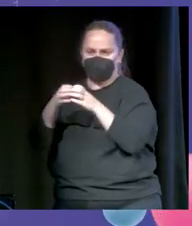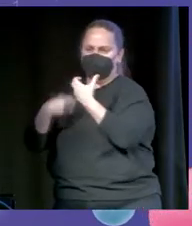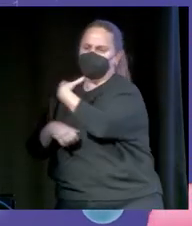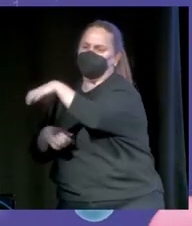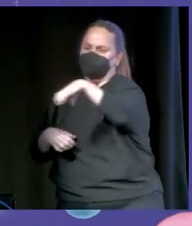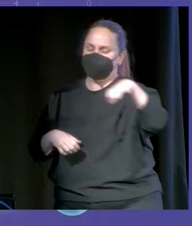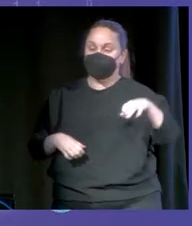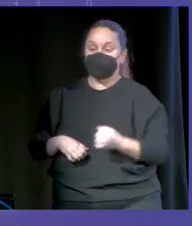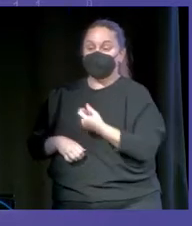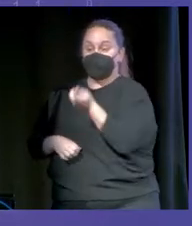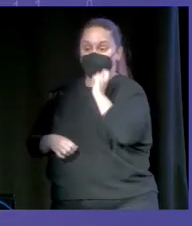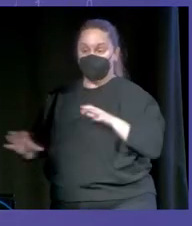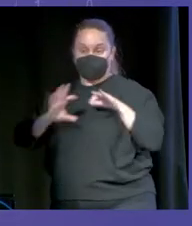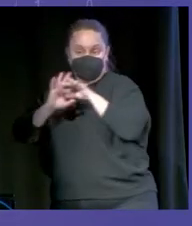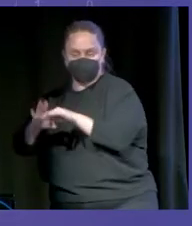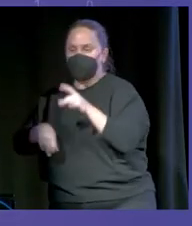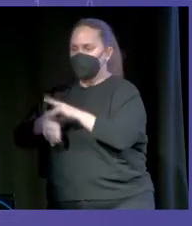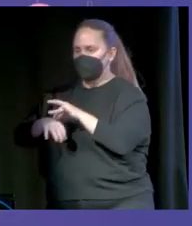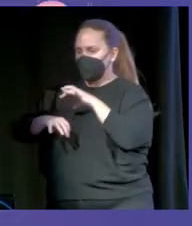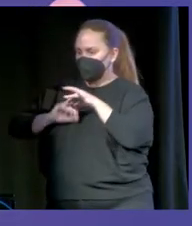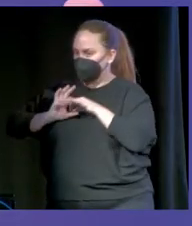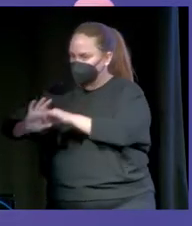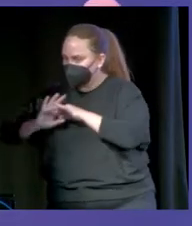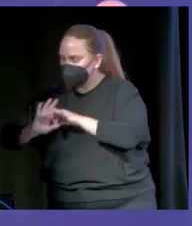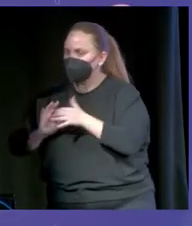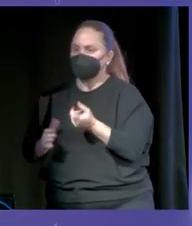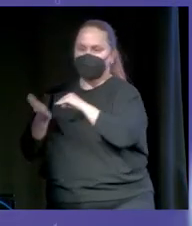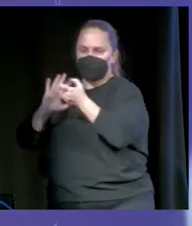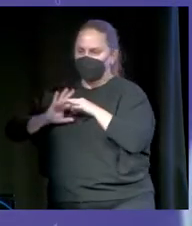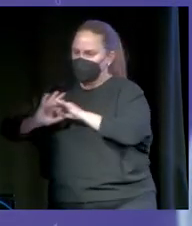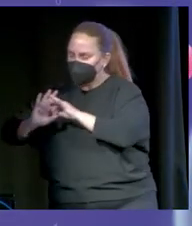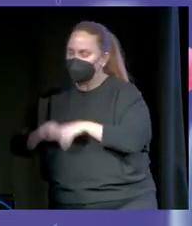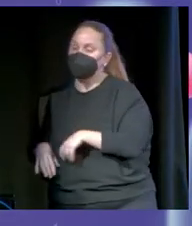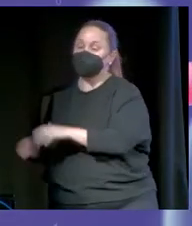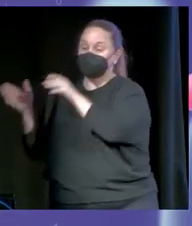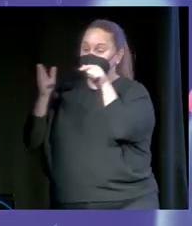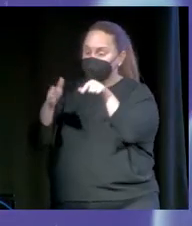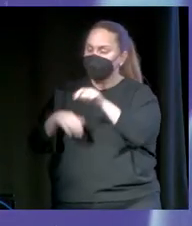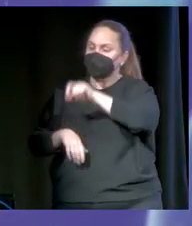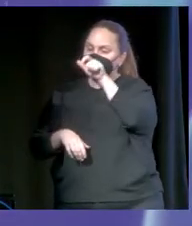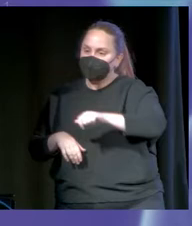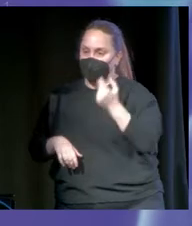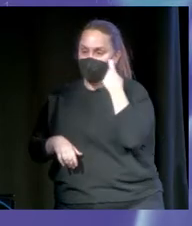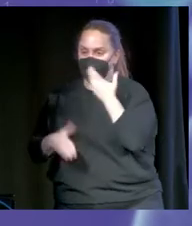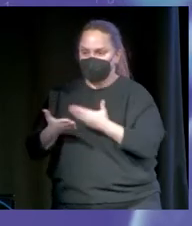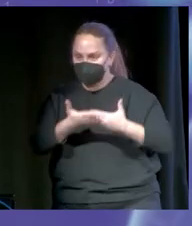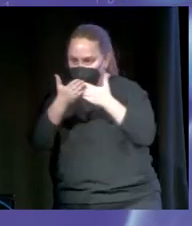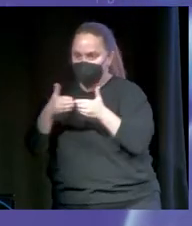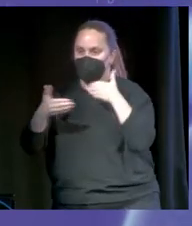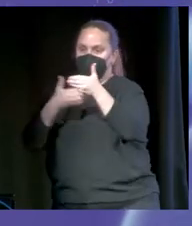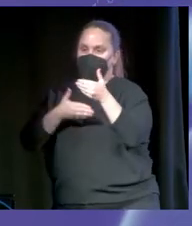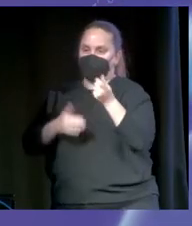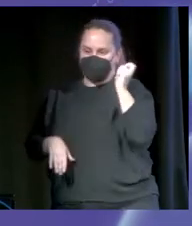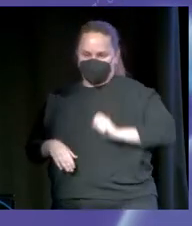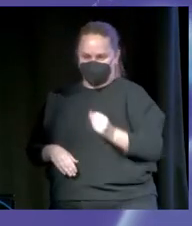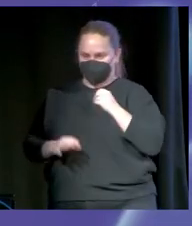profesionales de tu campo, pues si eres médico, médico. Si eres ingeniero, ingeniero. En personas con información en tu campo. Y después, la